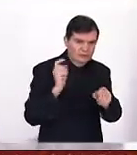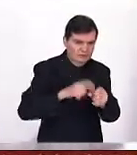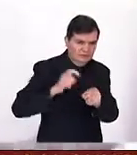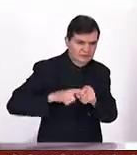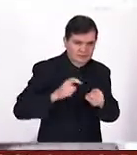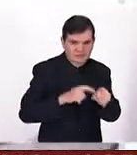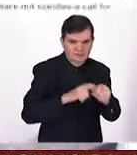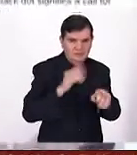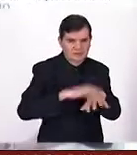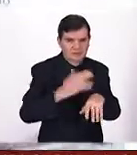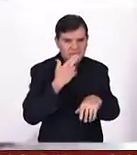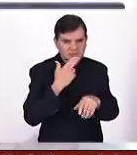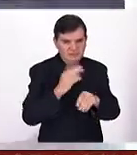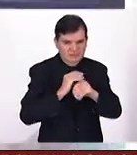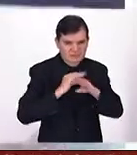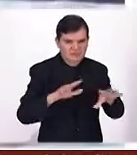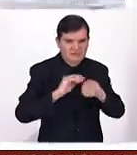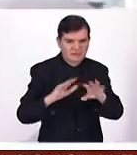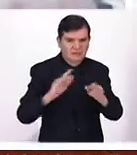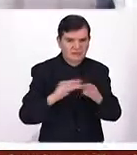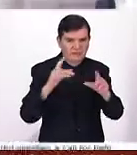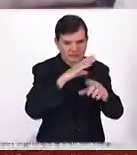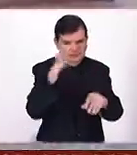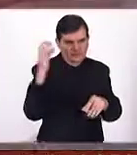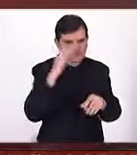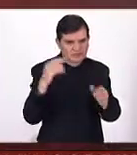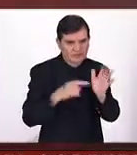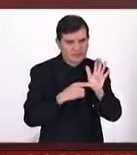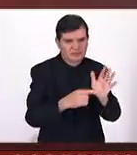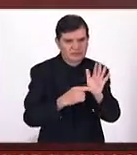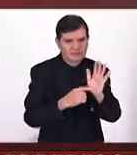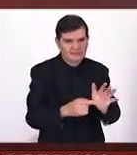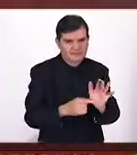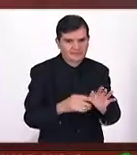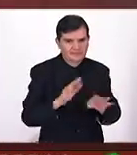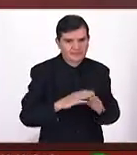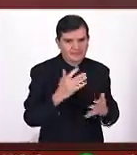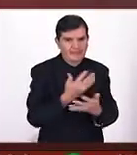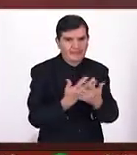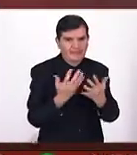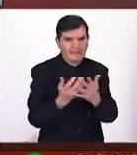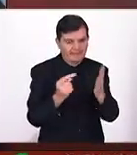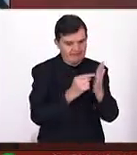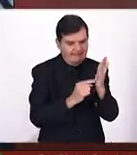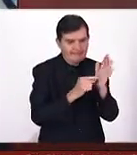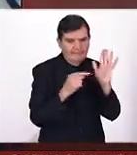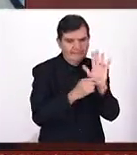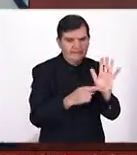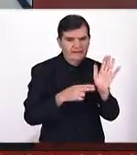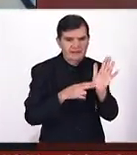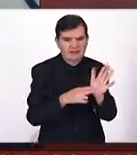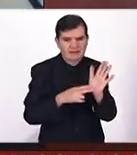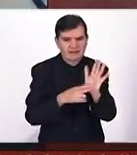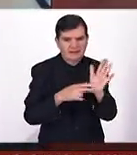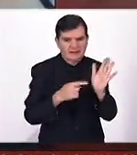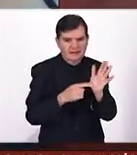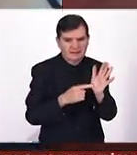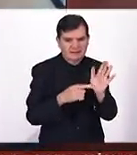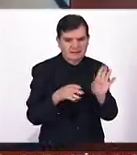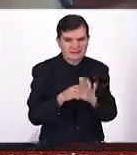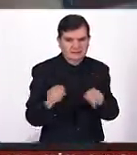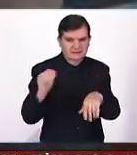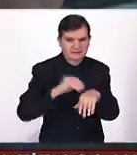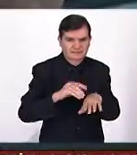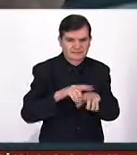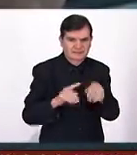vez son más los usuarios que publican fotografías en las que se muestra su mano con un punto negro. Esta campaña ha